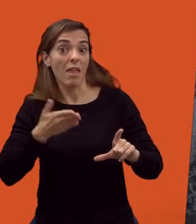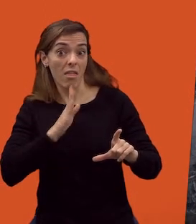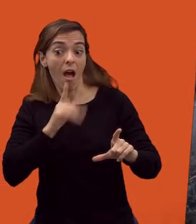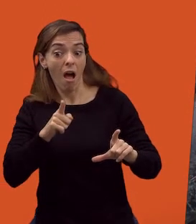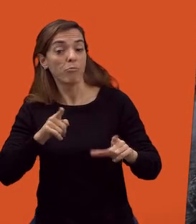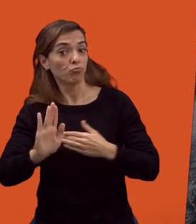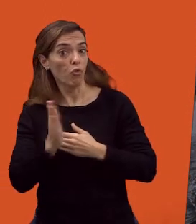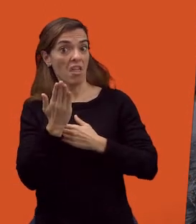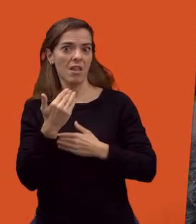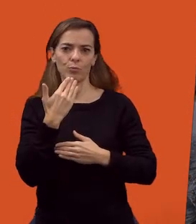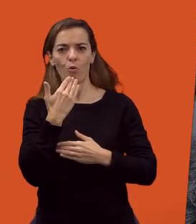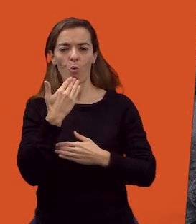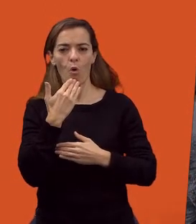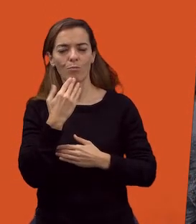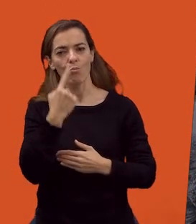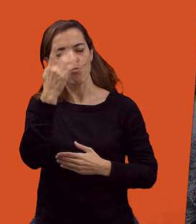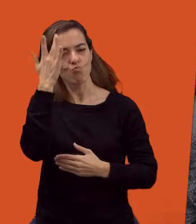como muy pura para mí.